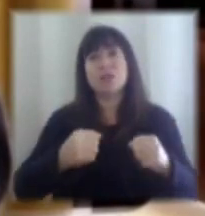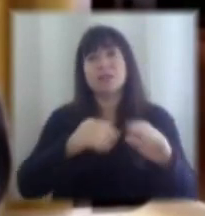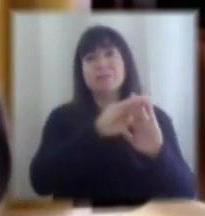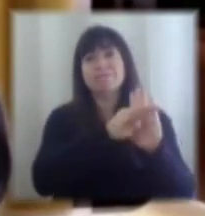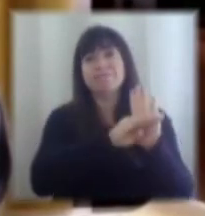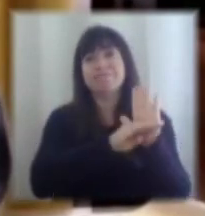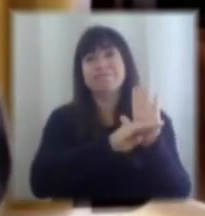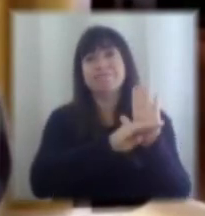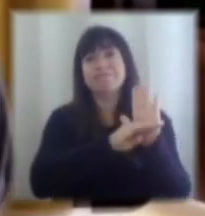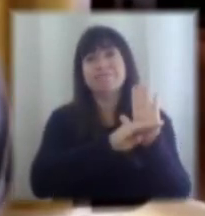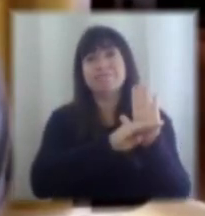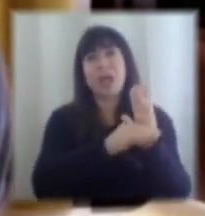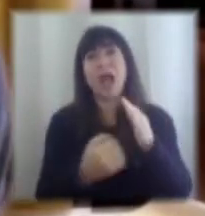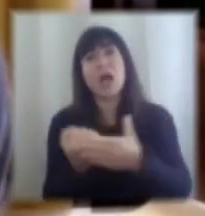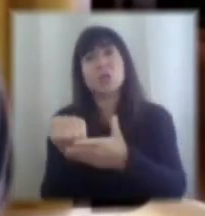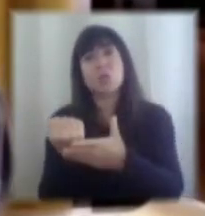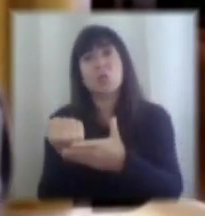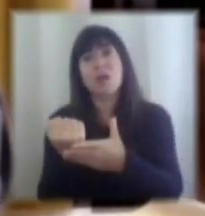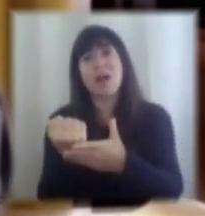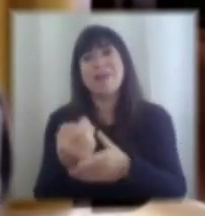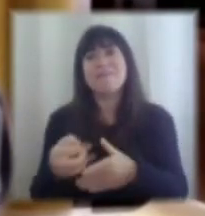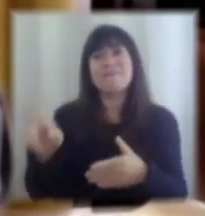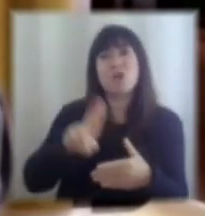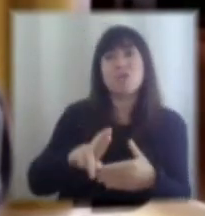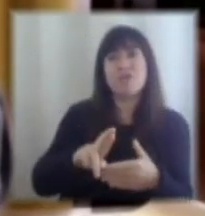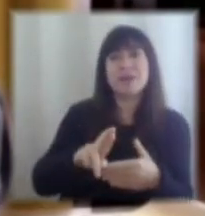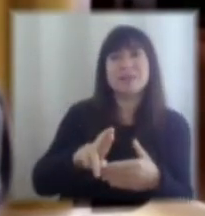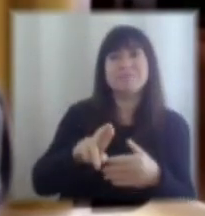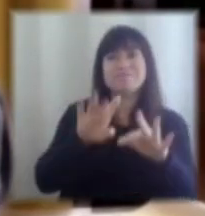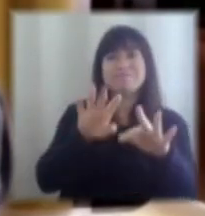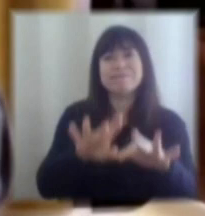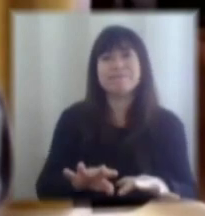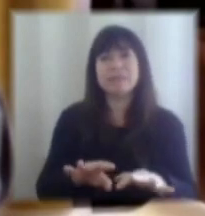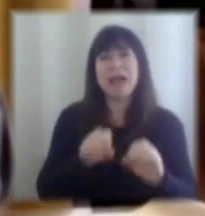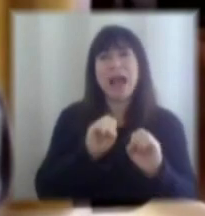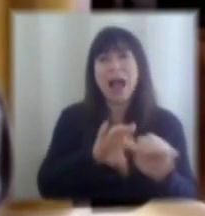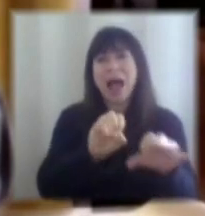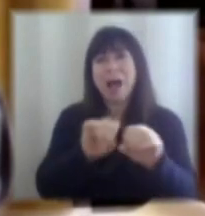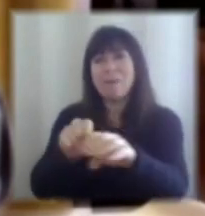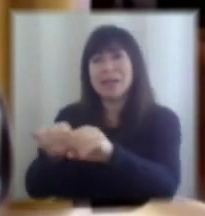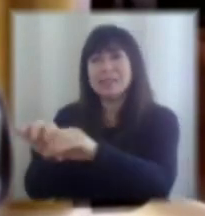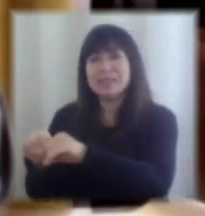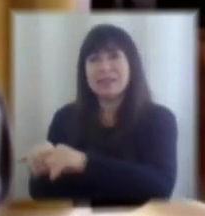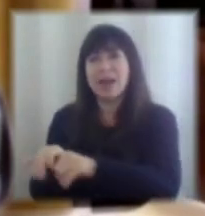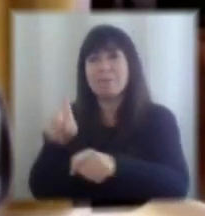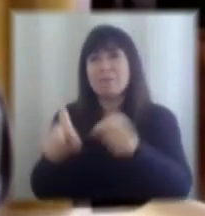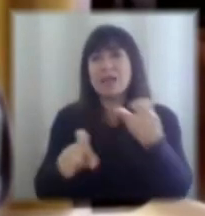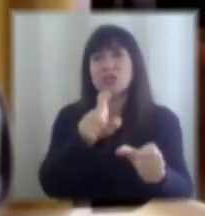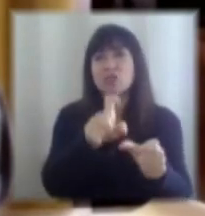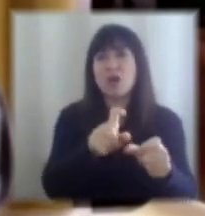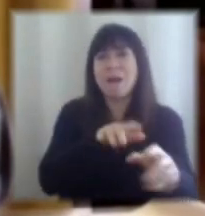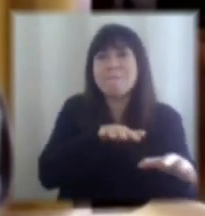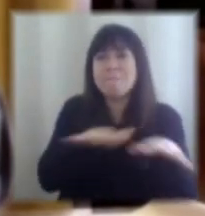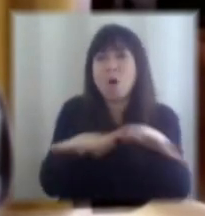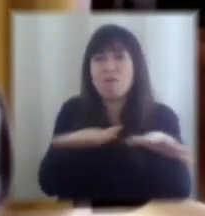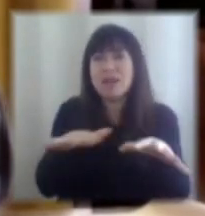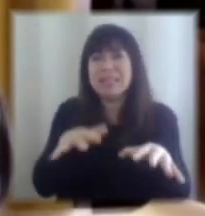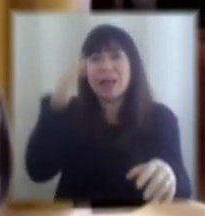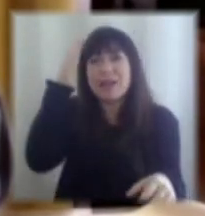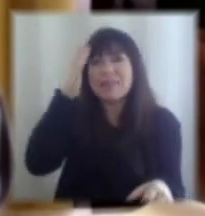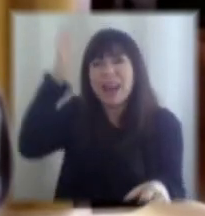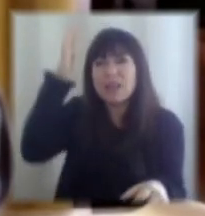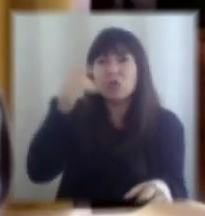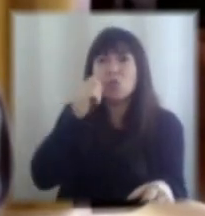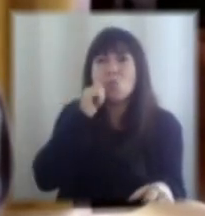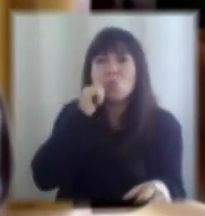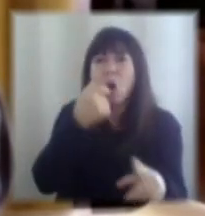en aras de la reconversión en aras de poder movilizar ese talento humano a otras actividades y